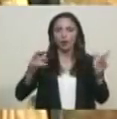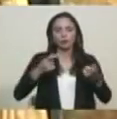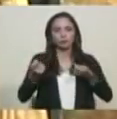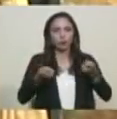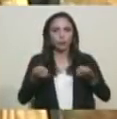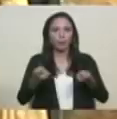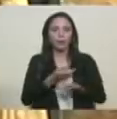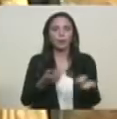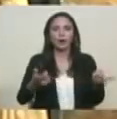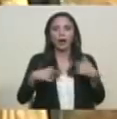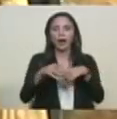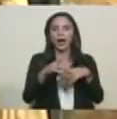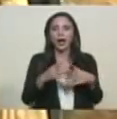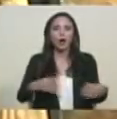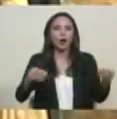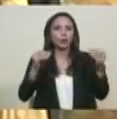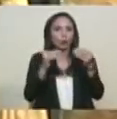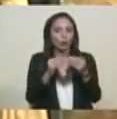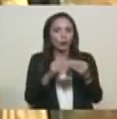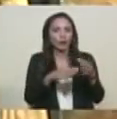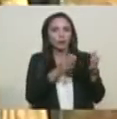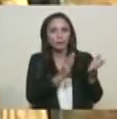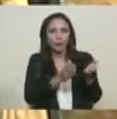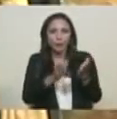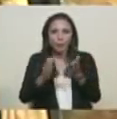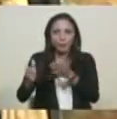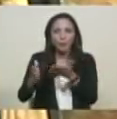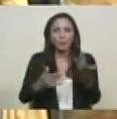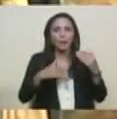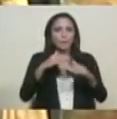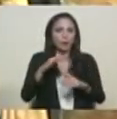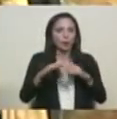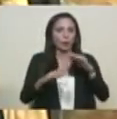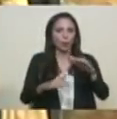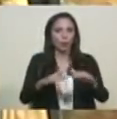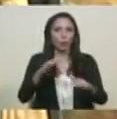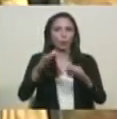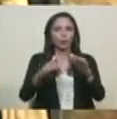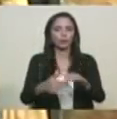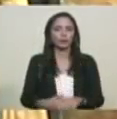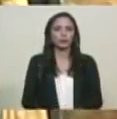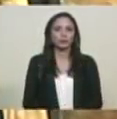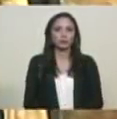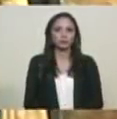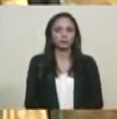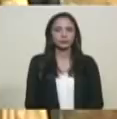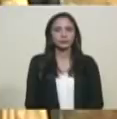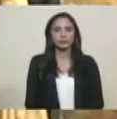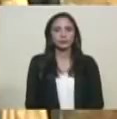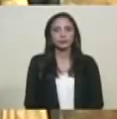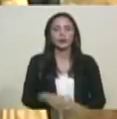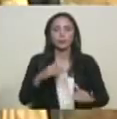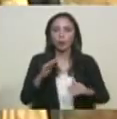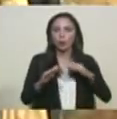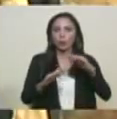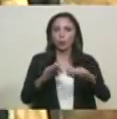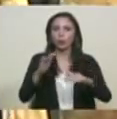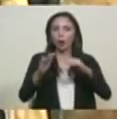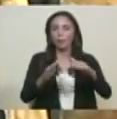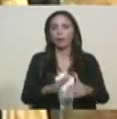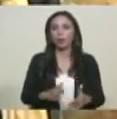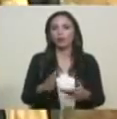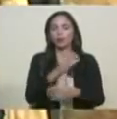llevando de manera gradual, progresiva, piano a piano, como dicen los italianos, piano a piano llevaremos